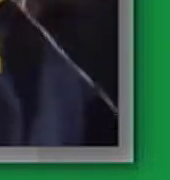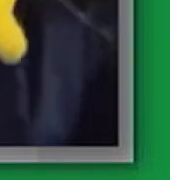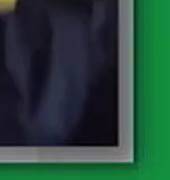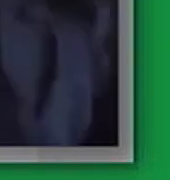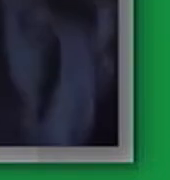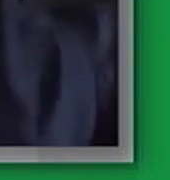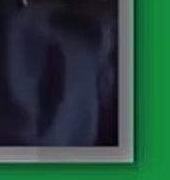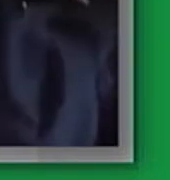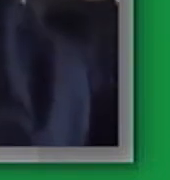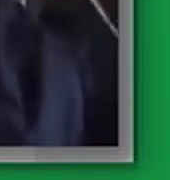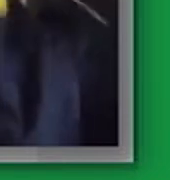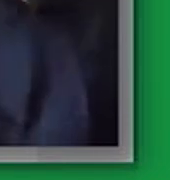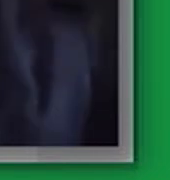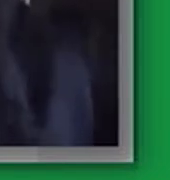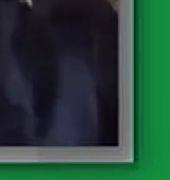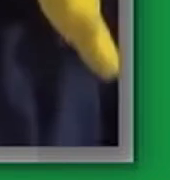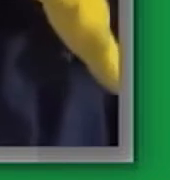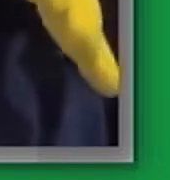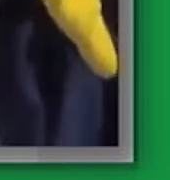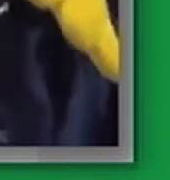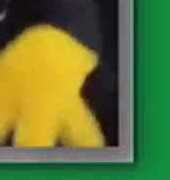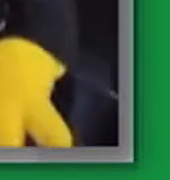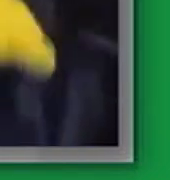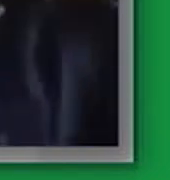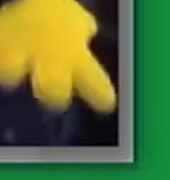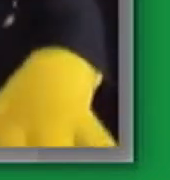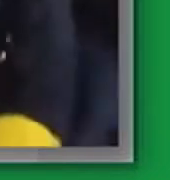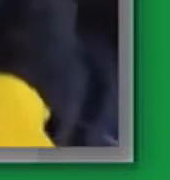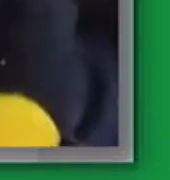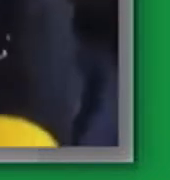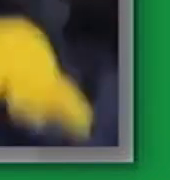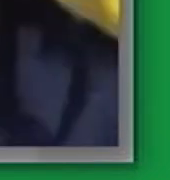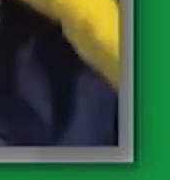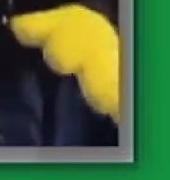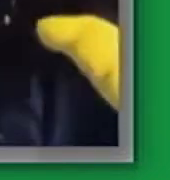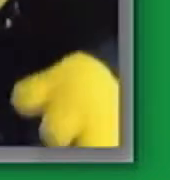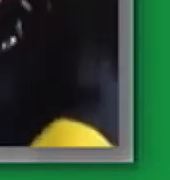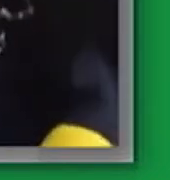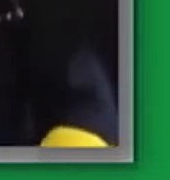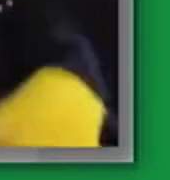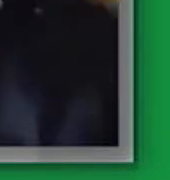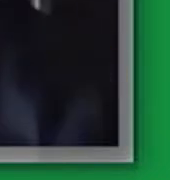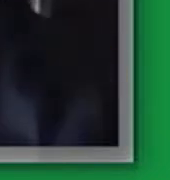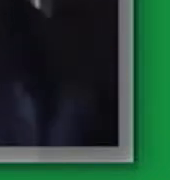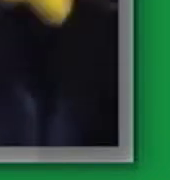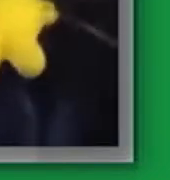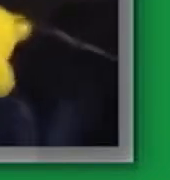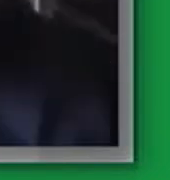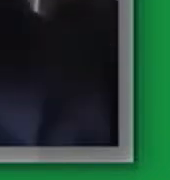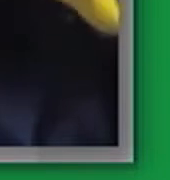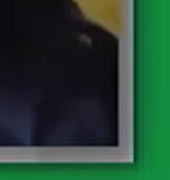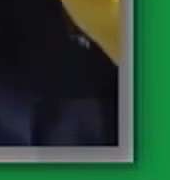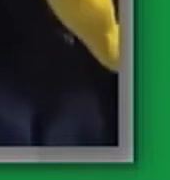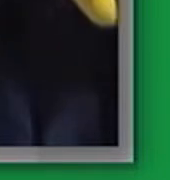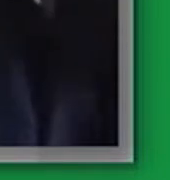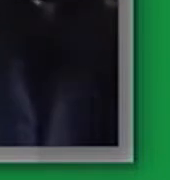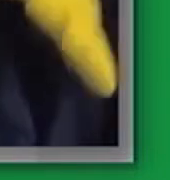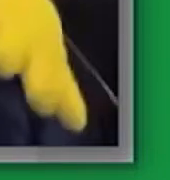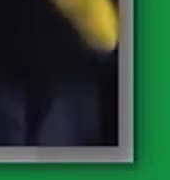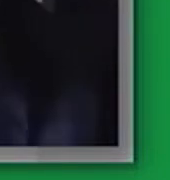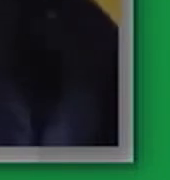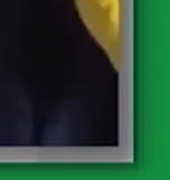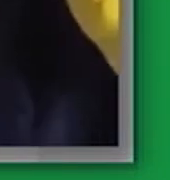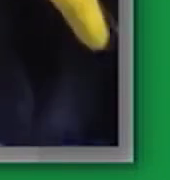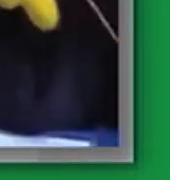cuarto grado y la página número 120 dice así a orillas del río Orinoco vivían hace mucho tiempo